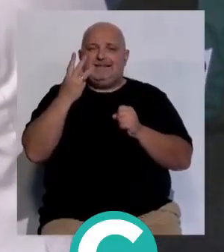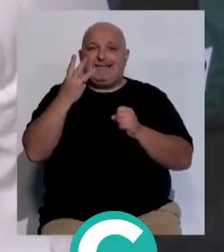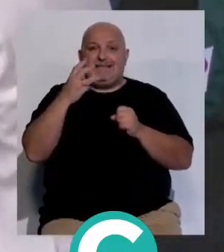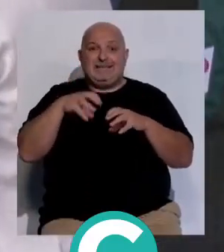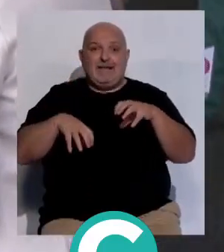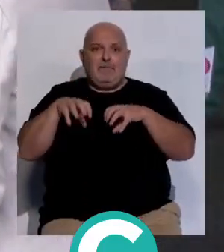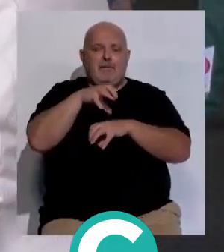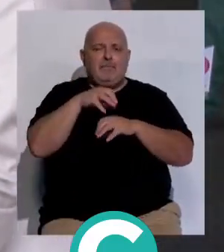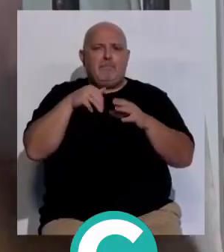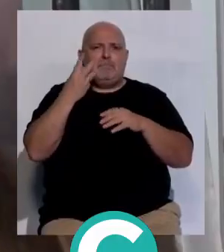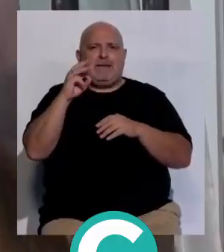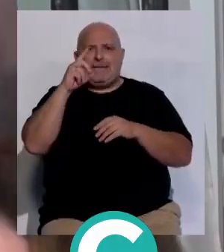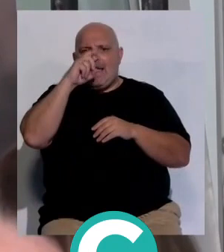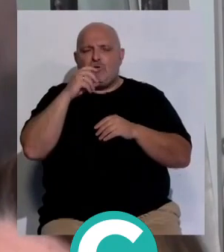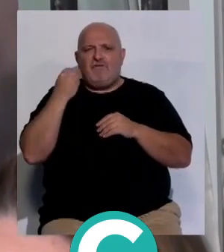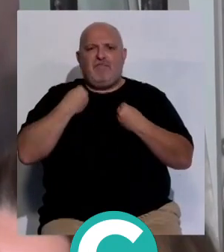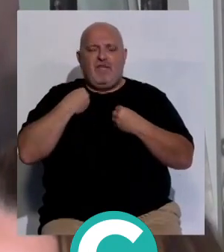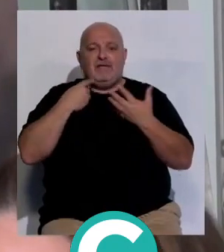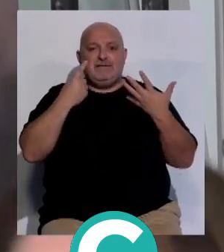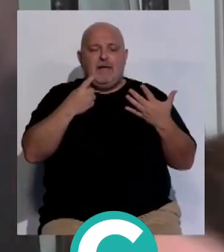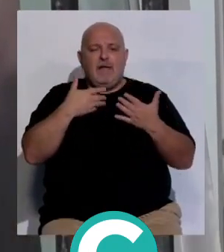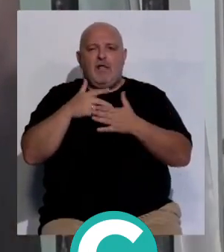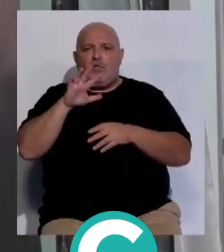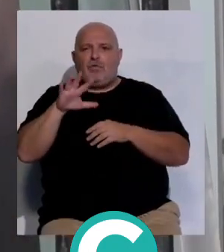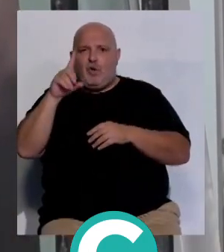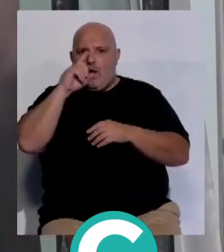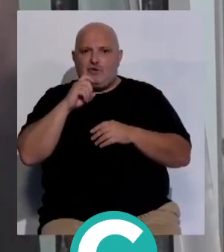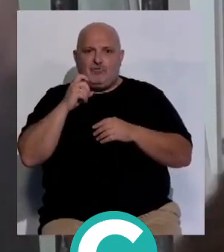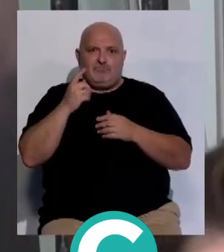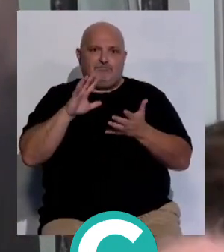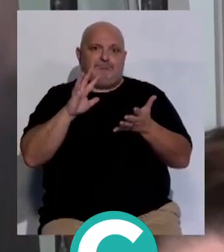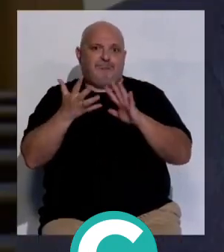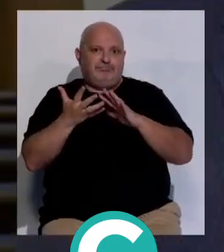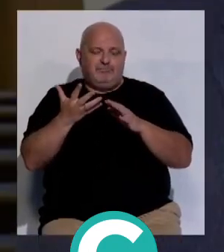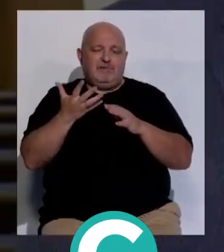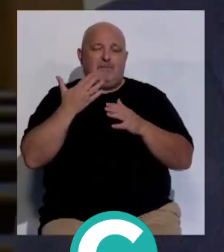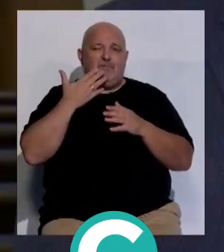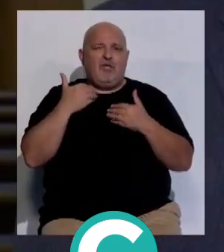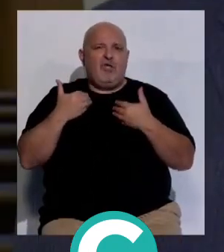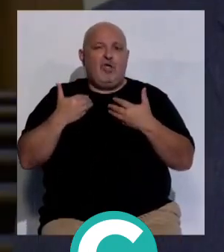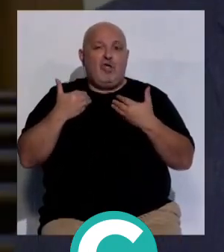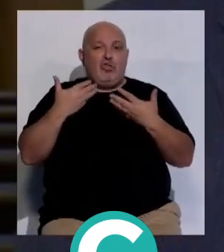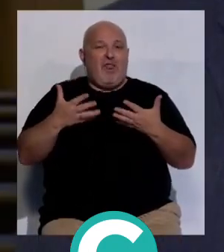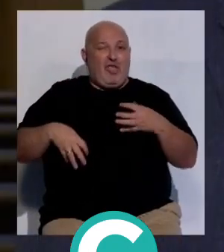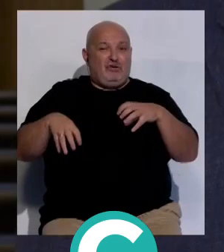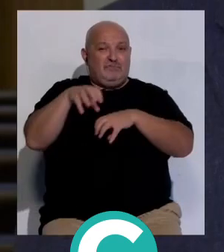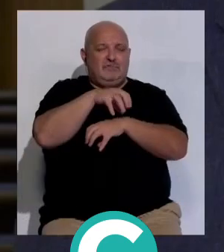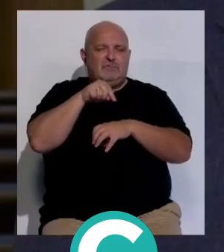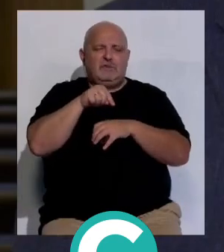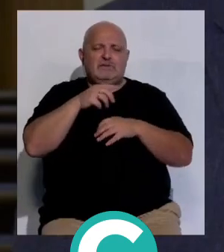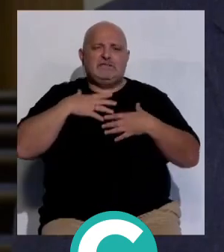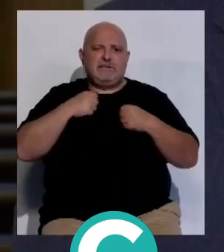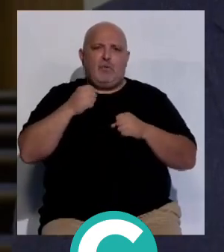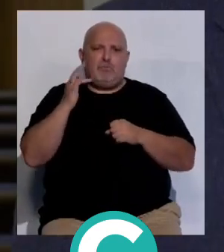trasplantes suponen más de 30 años de vida y seis más de 55 años y la donación en primer lugar tiene un extraordinario impacto en